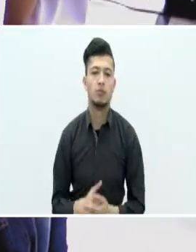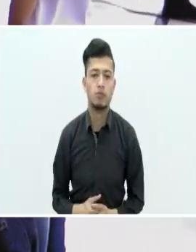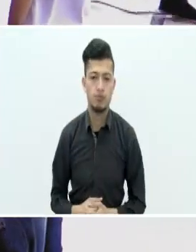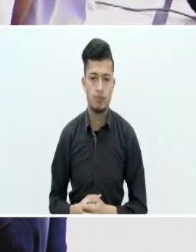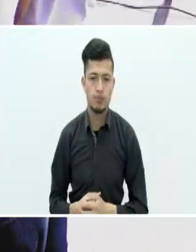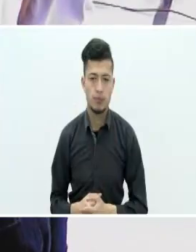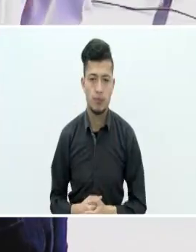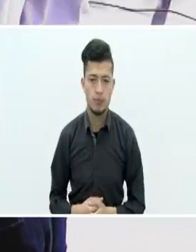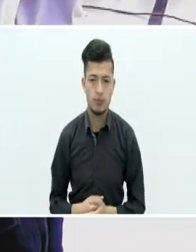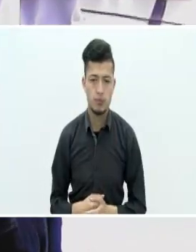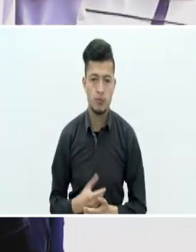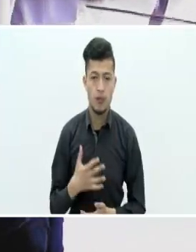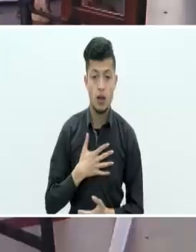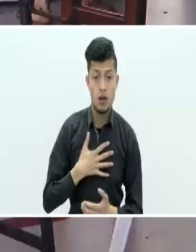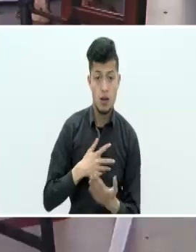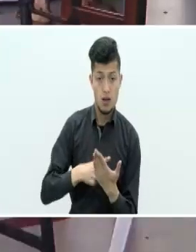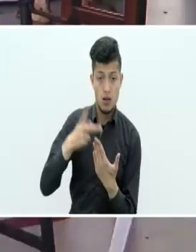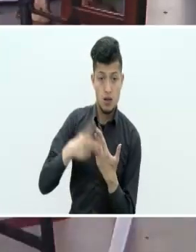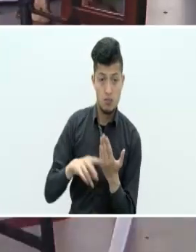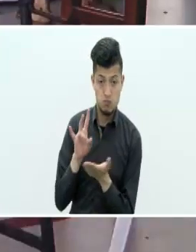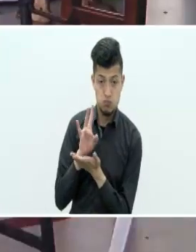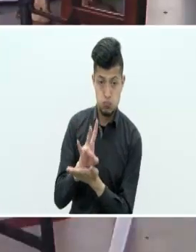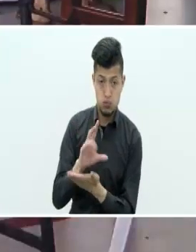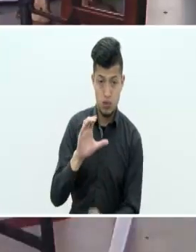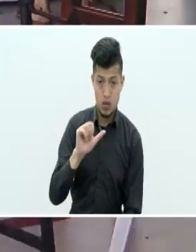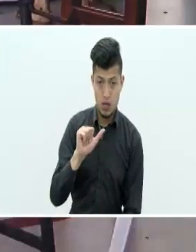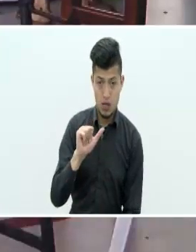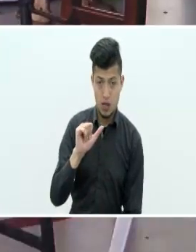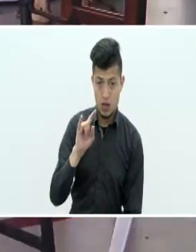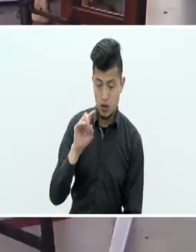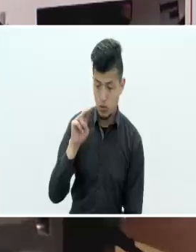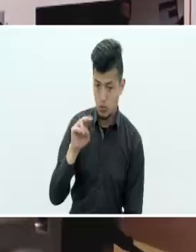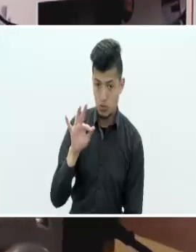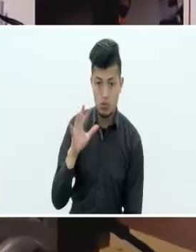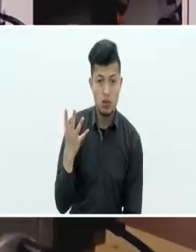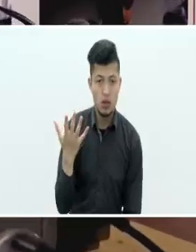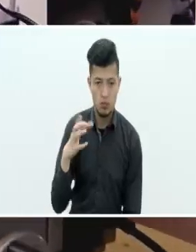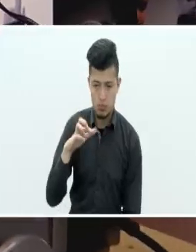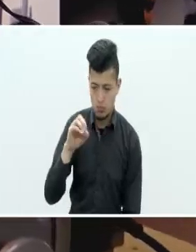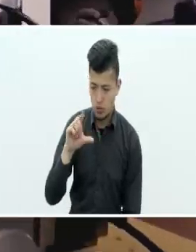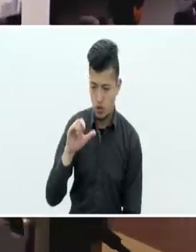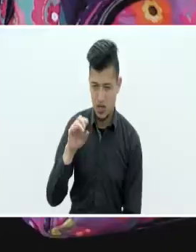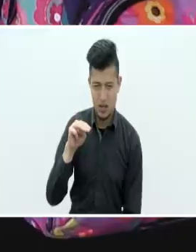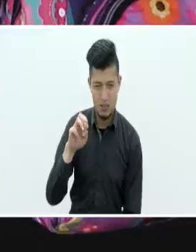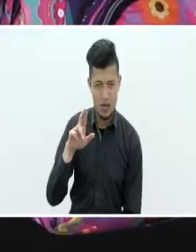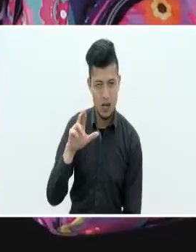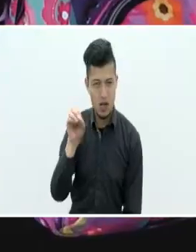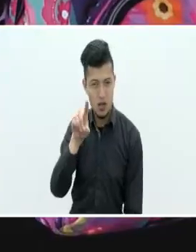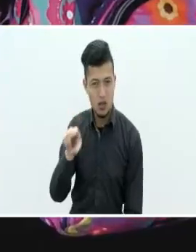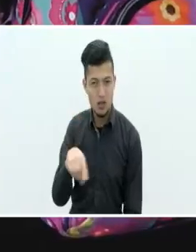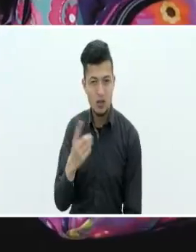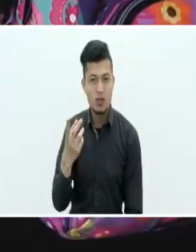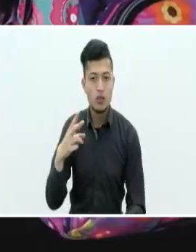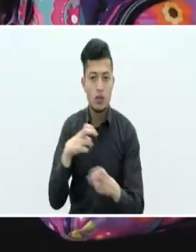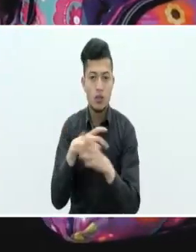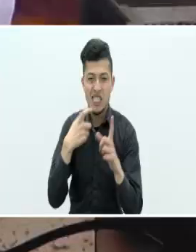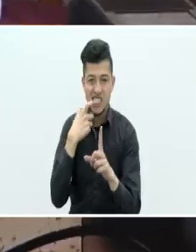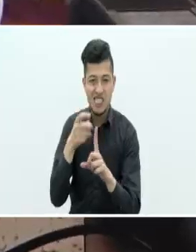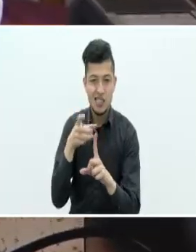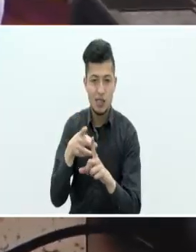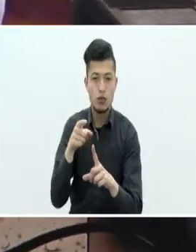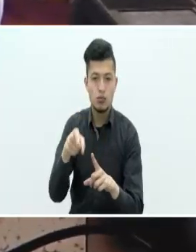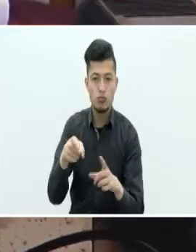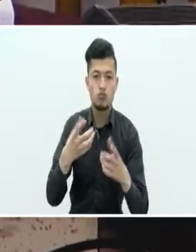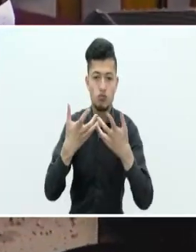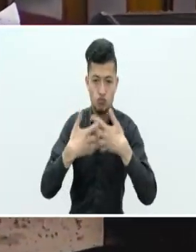Mi proyecto se llama Modelado CAD y Mecanizado CAD de polímeros. Es una apresadora, lo que hace es